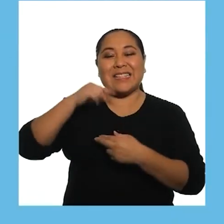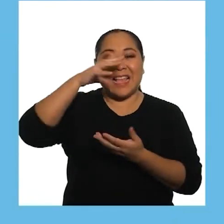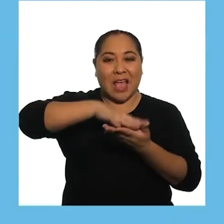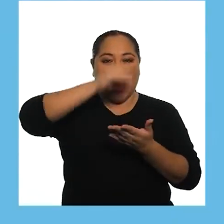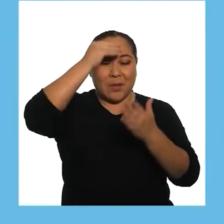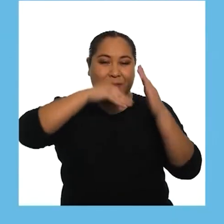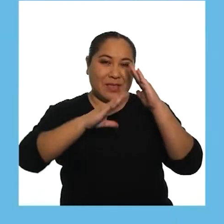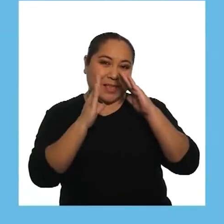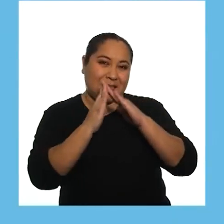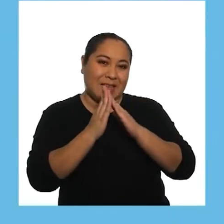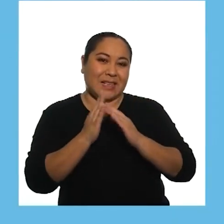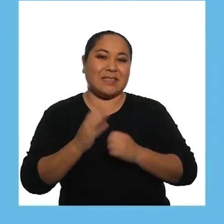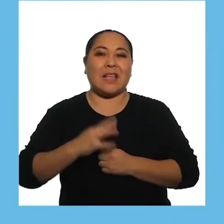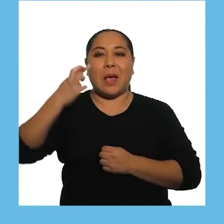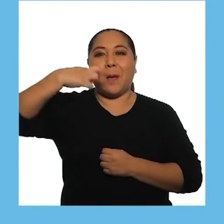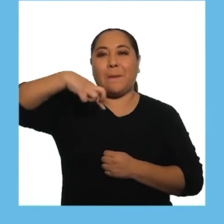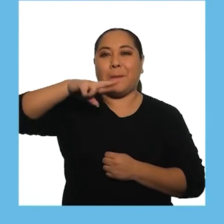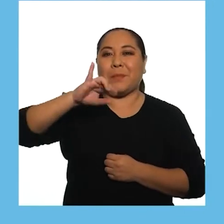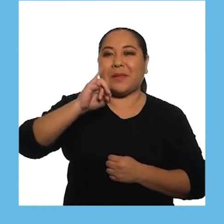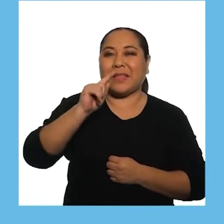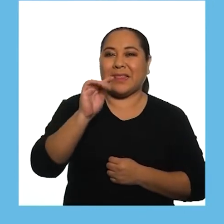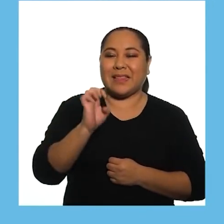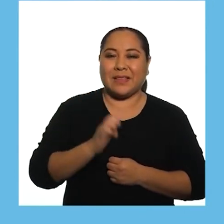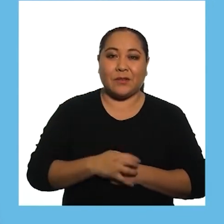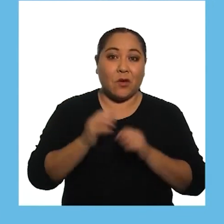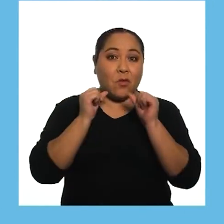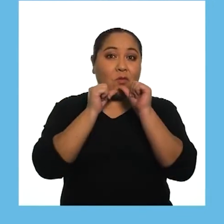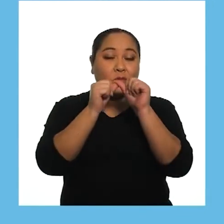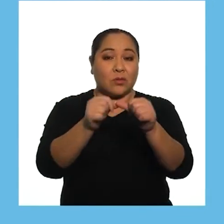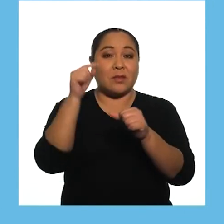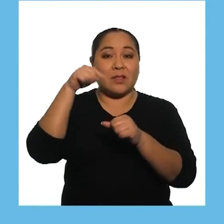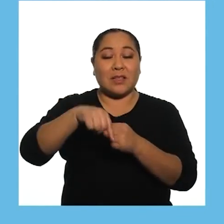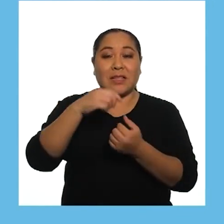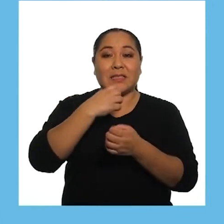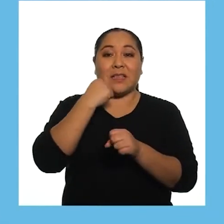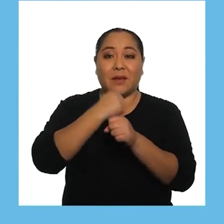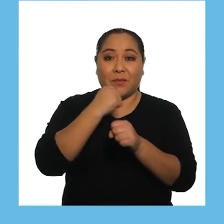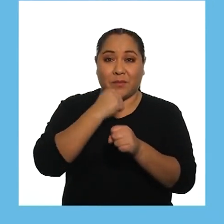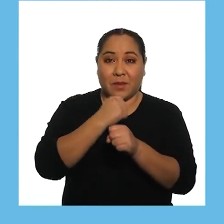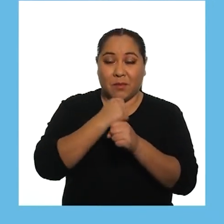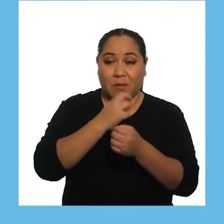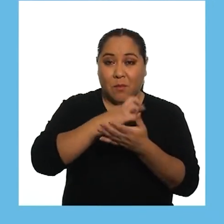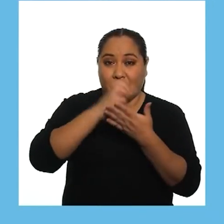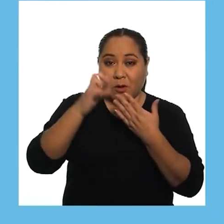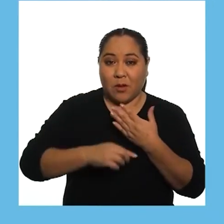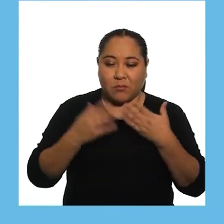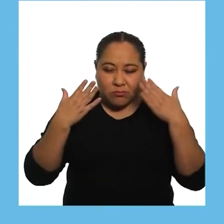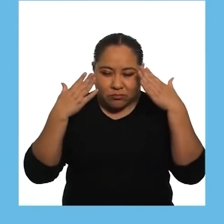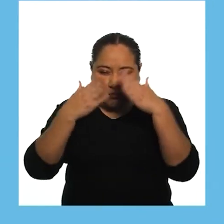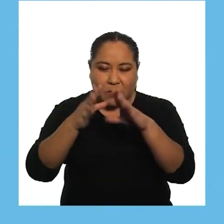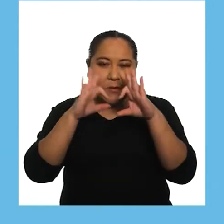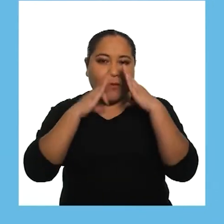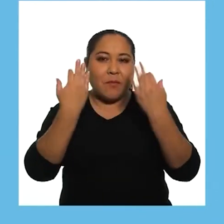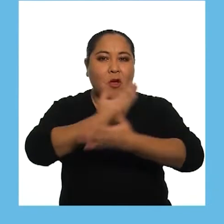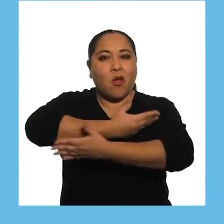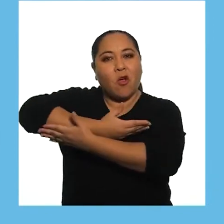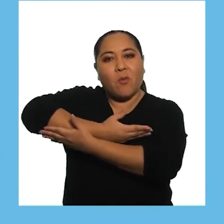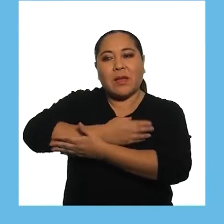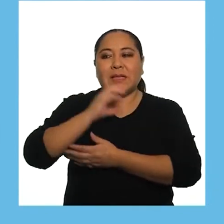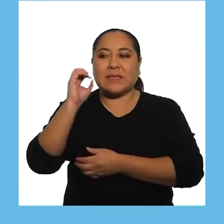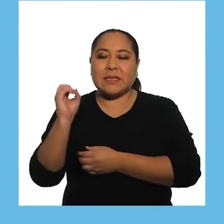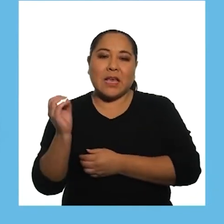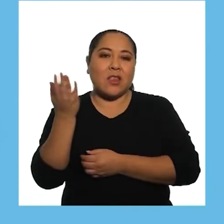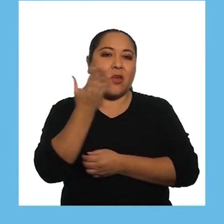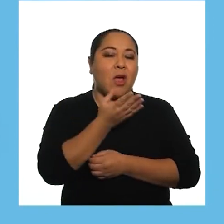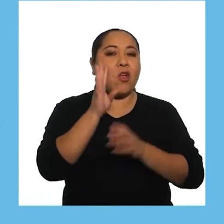estamos de vuelta en Aprendo en Casa Prite Continuamos con el capítulo Dirigido a las familias con